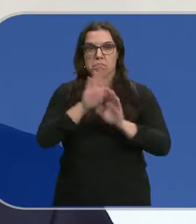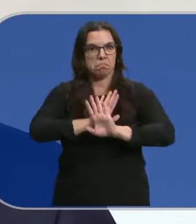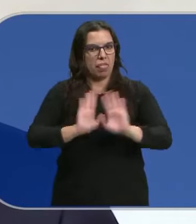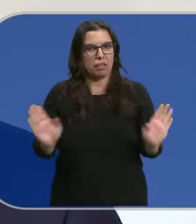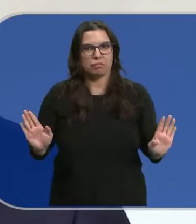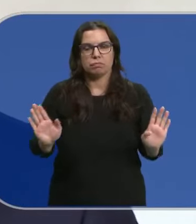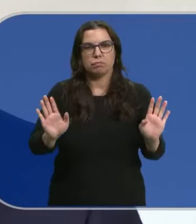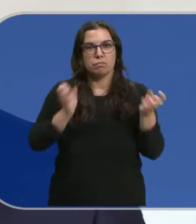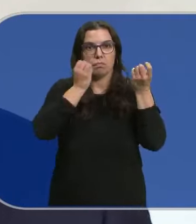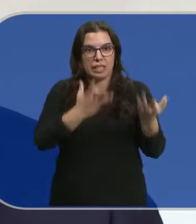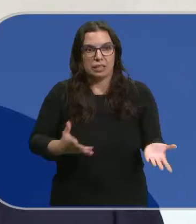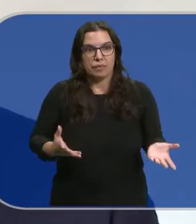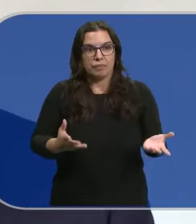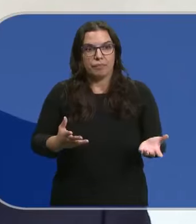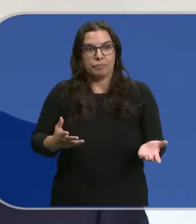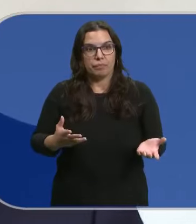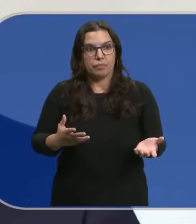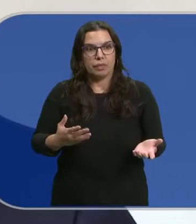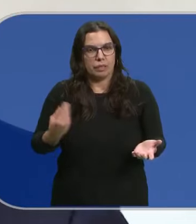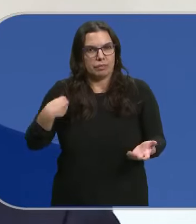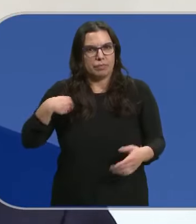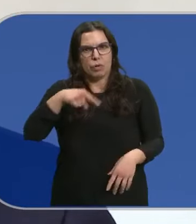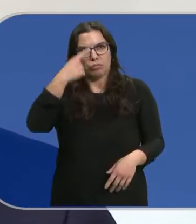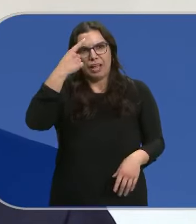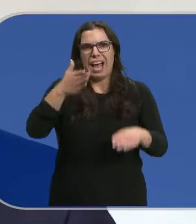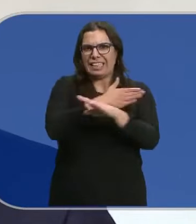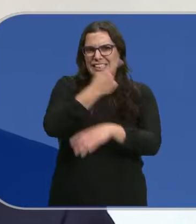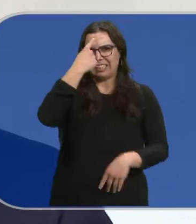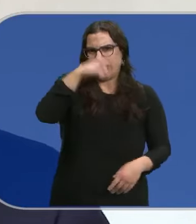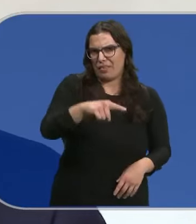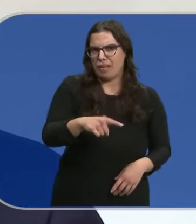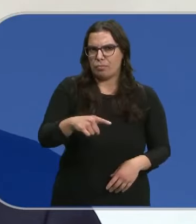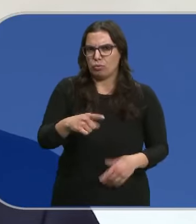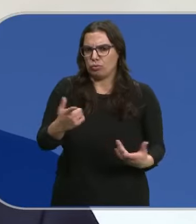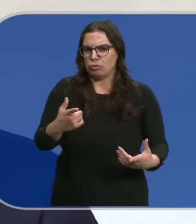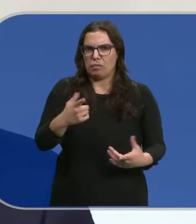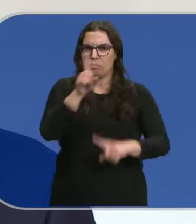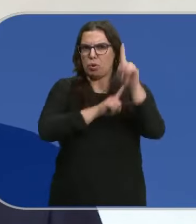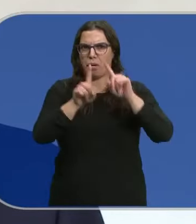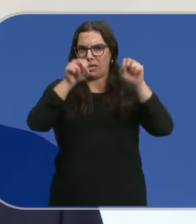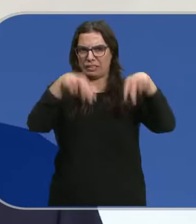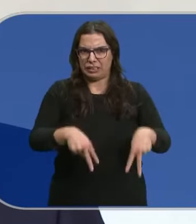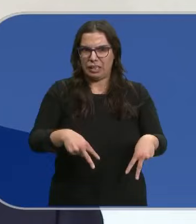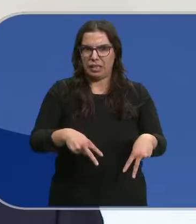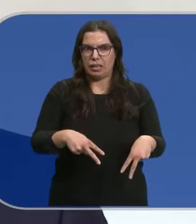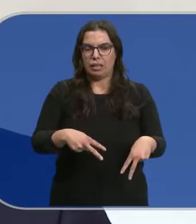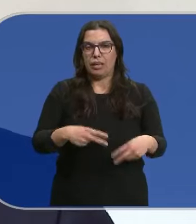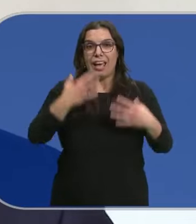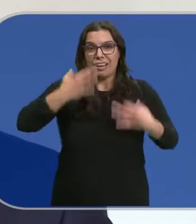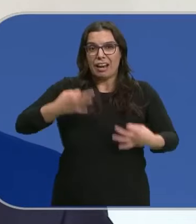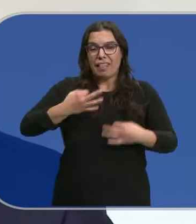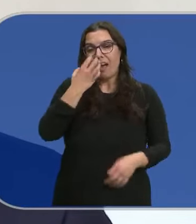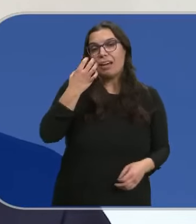Y esto podíamos diagnosticarlo De manera previa a la llegada de todas estas personas Precisamente la queja